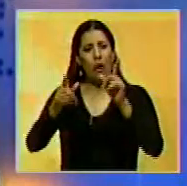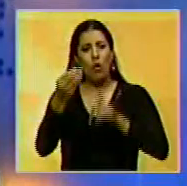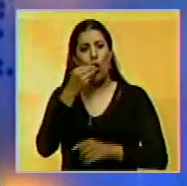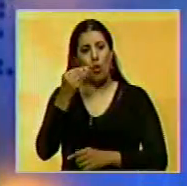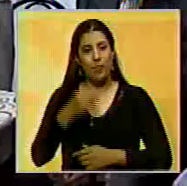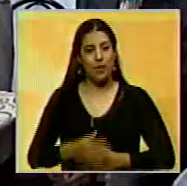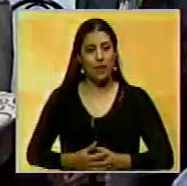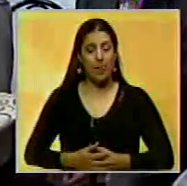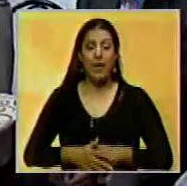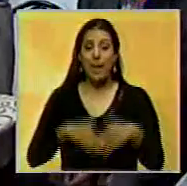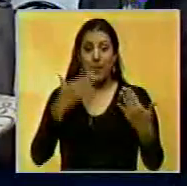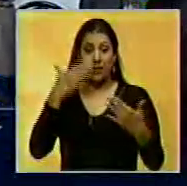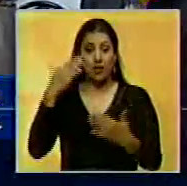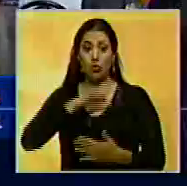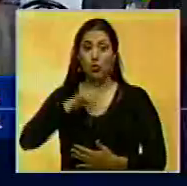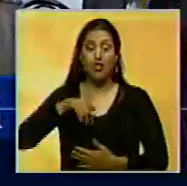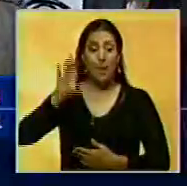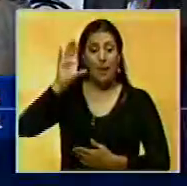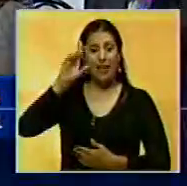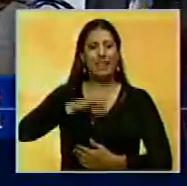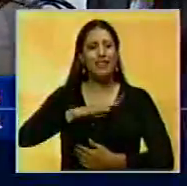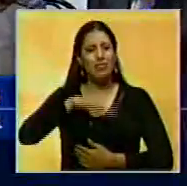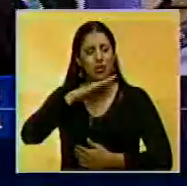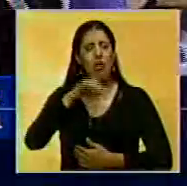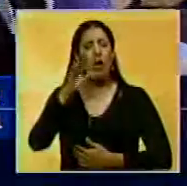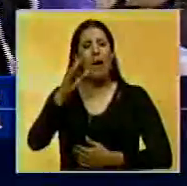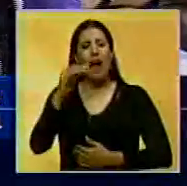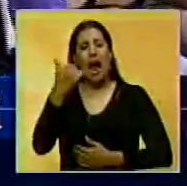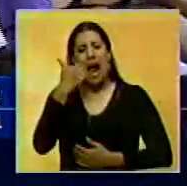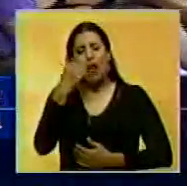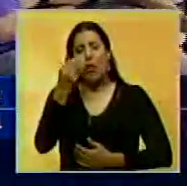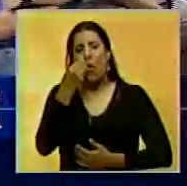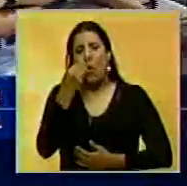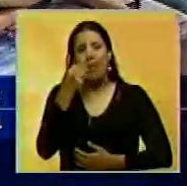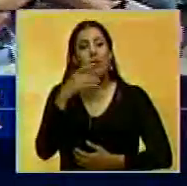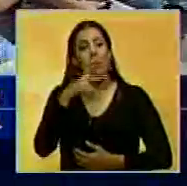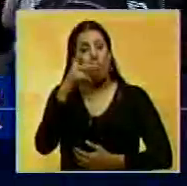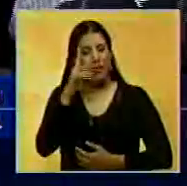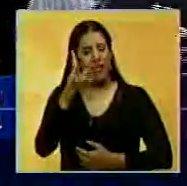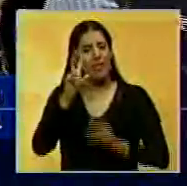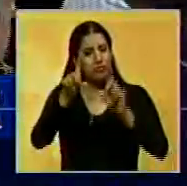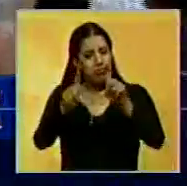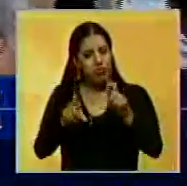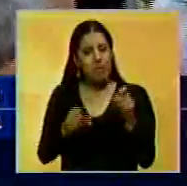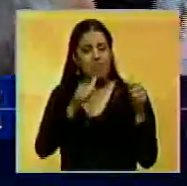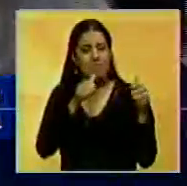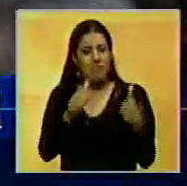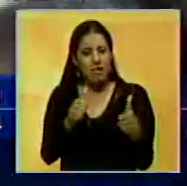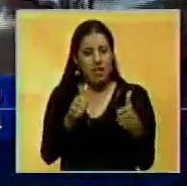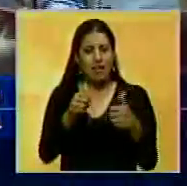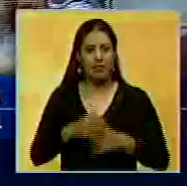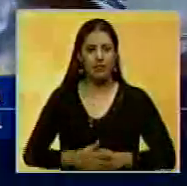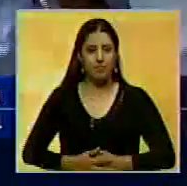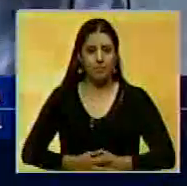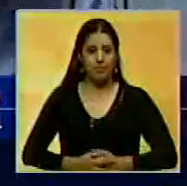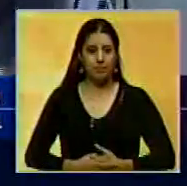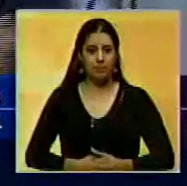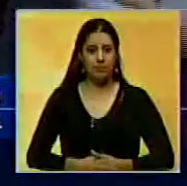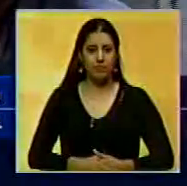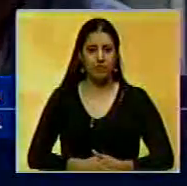alimentos. Para Gaviria, nuestro país puede alcanzar abastecimiento pleno de alimentos con una política agrícola racional y consensuada.